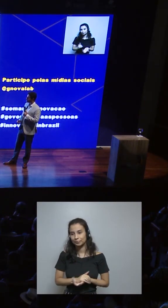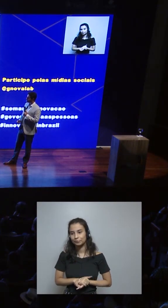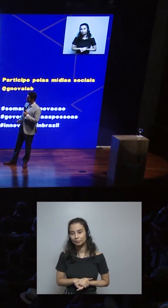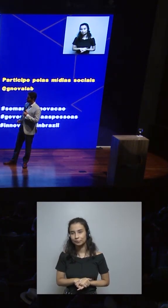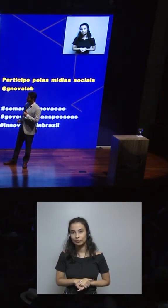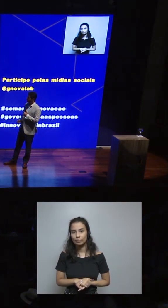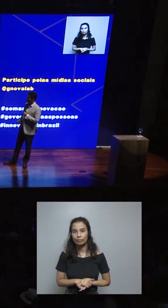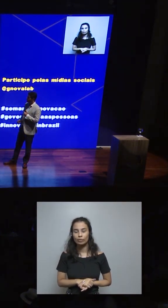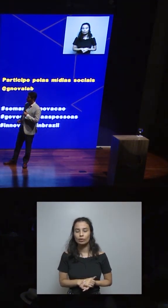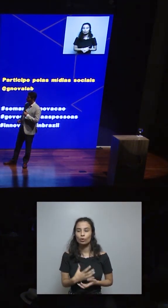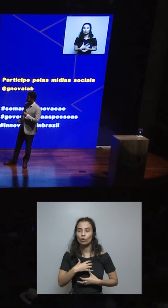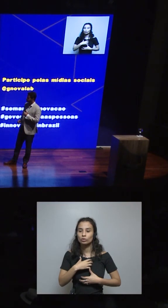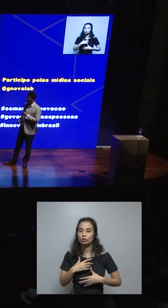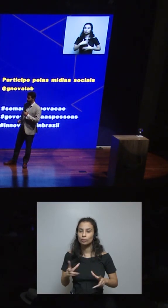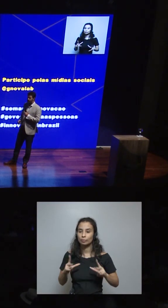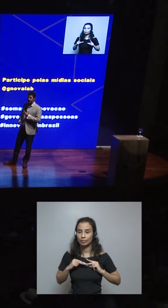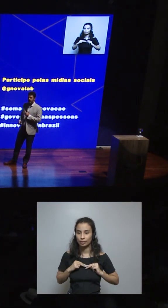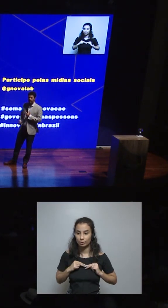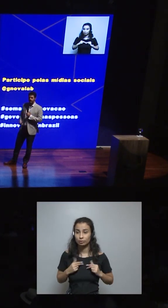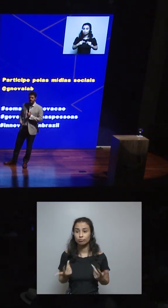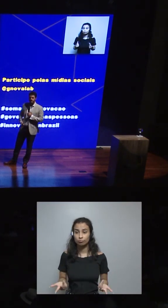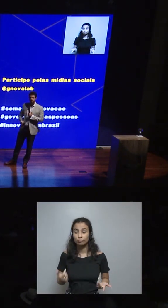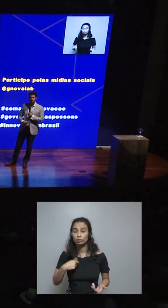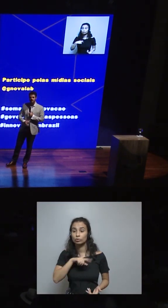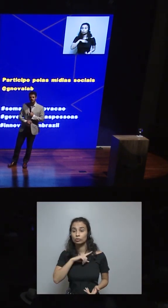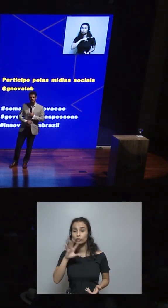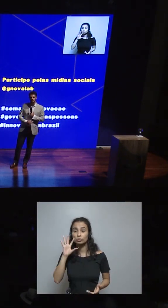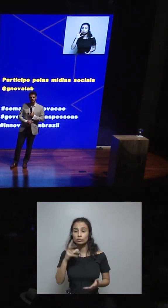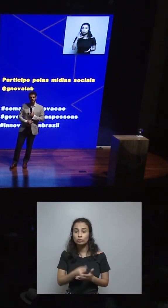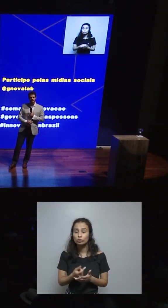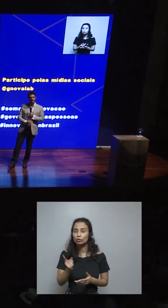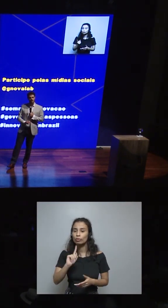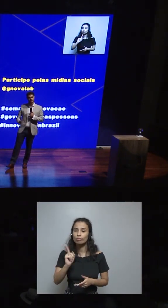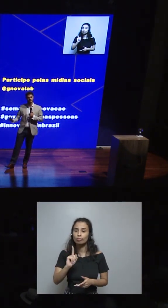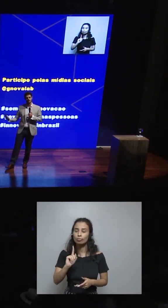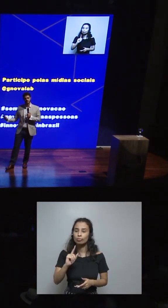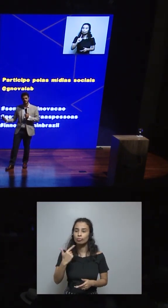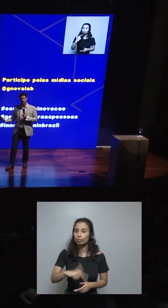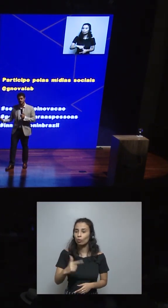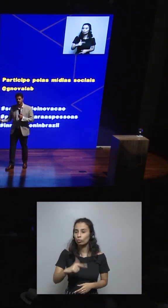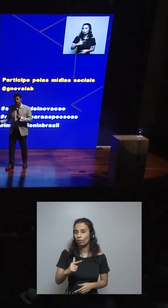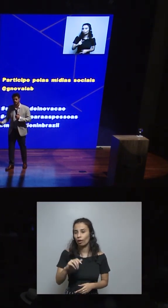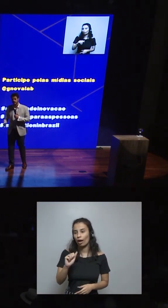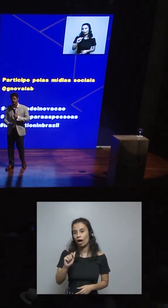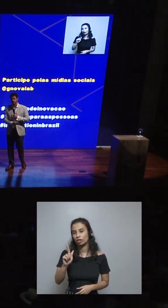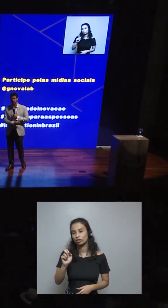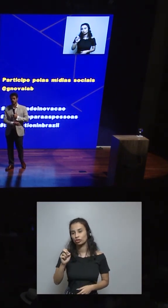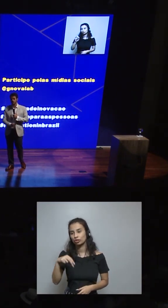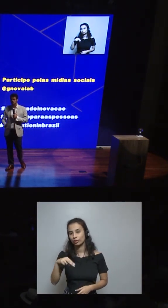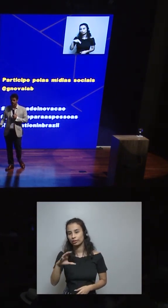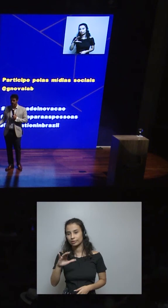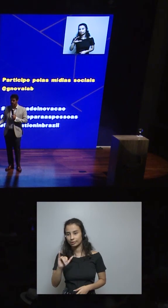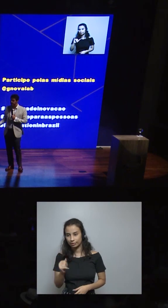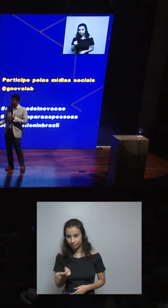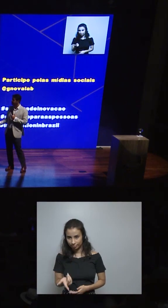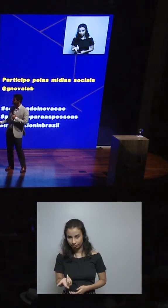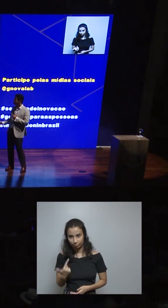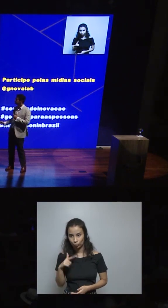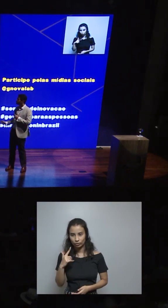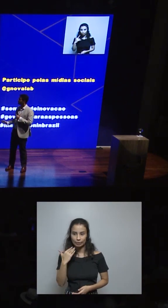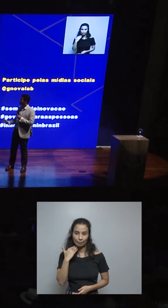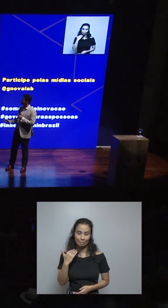como él merece. Entonces, decidió que no haya agencias.